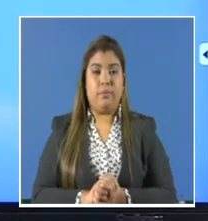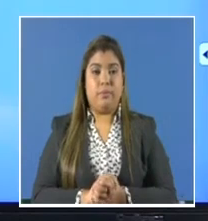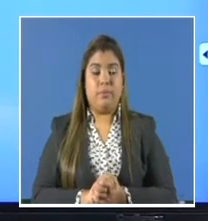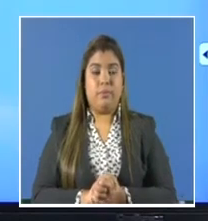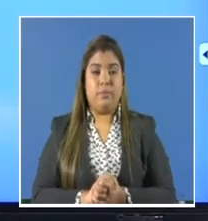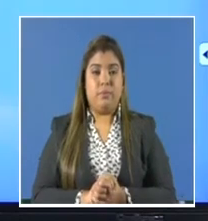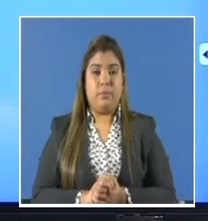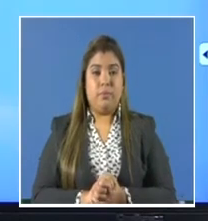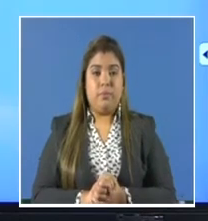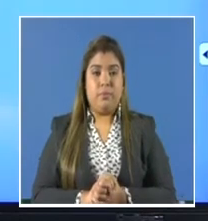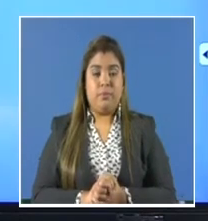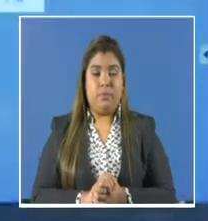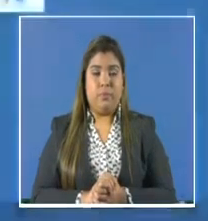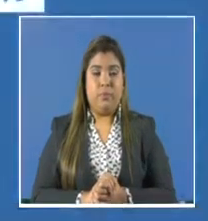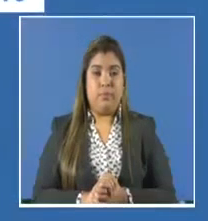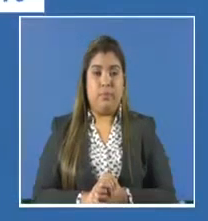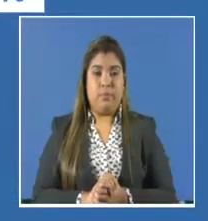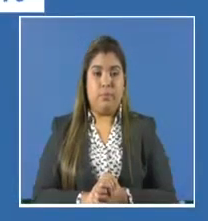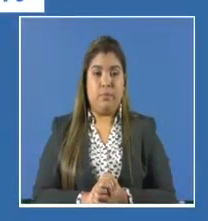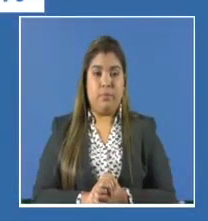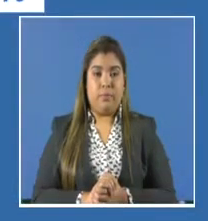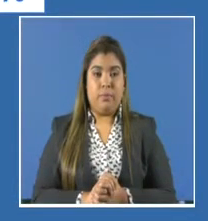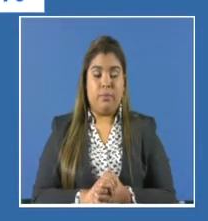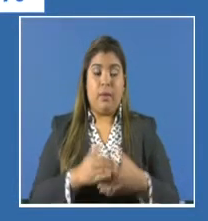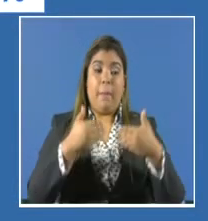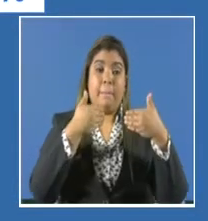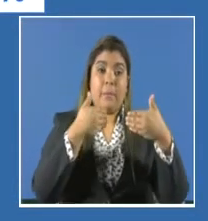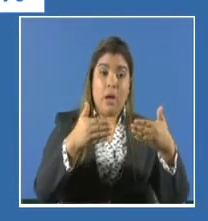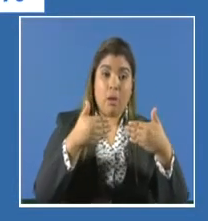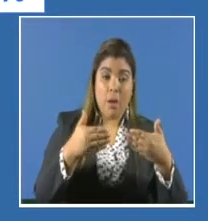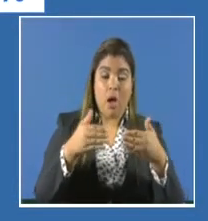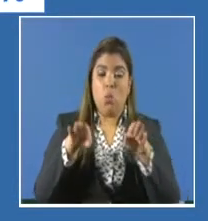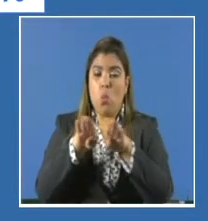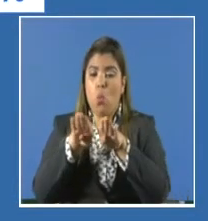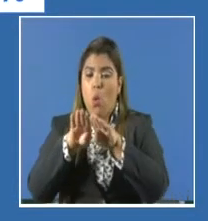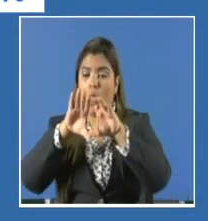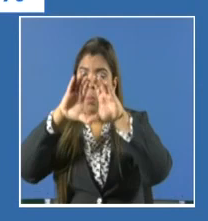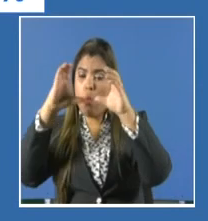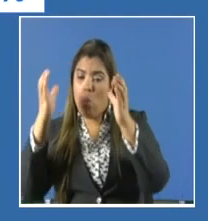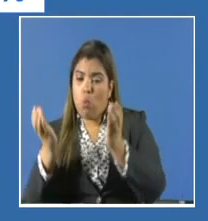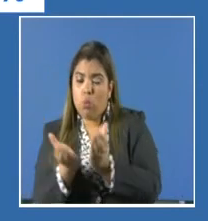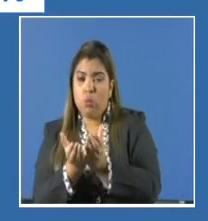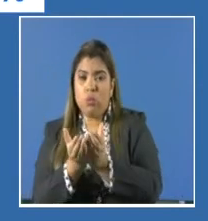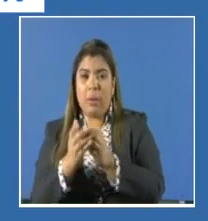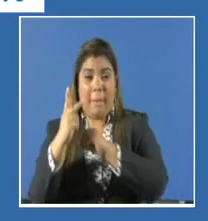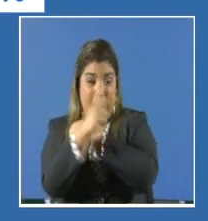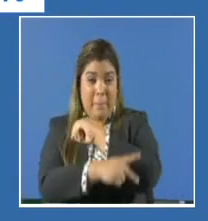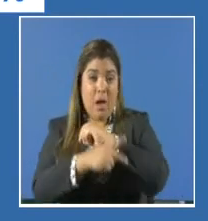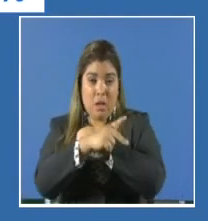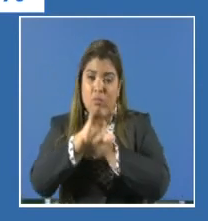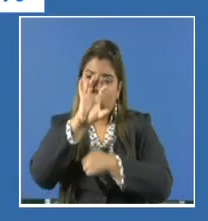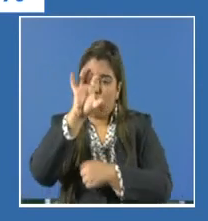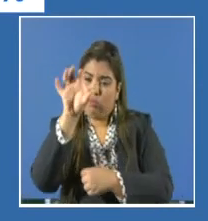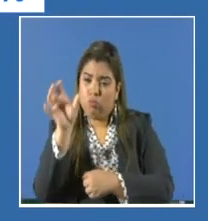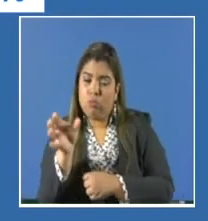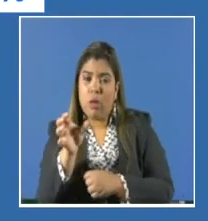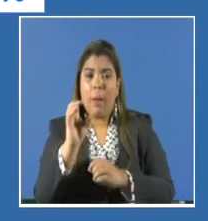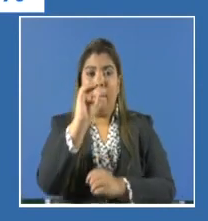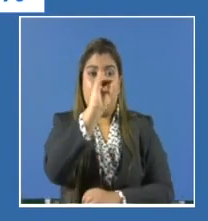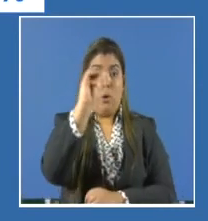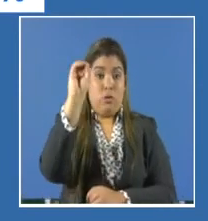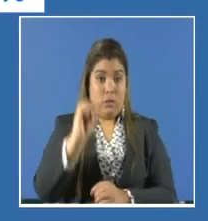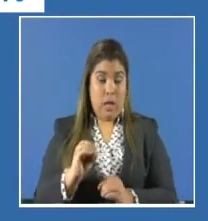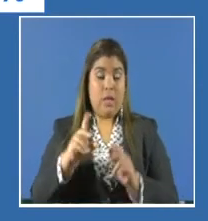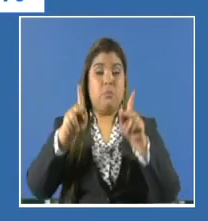Panamá, al igual que el nivel global, mantiene un rango o un porcentaje de